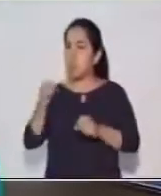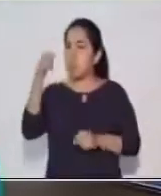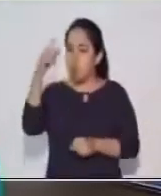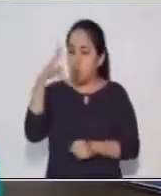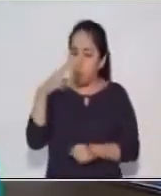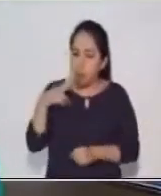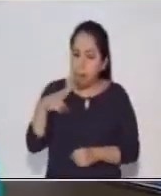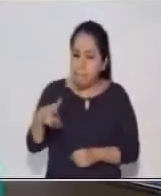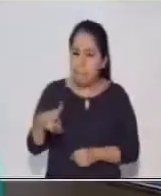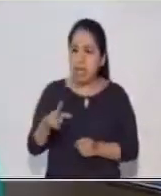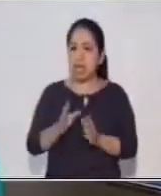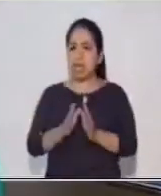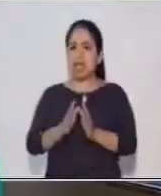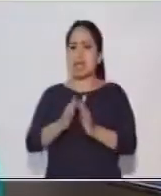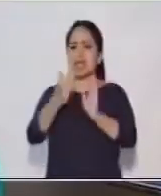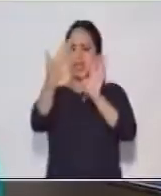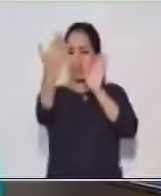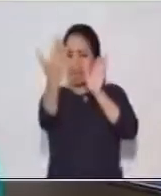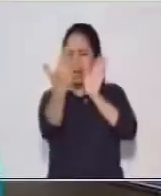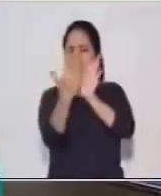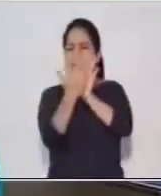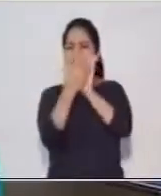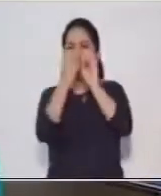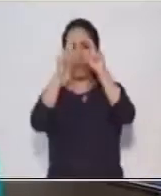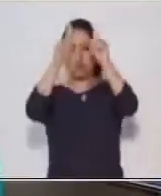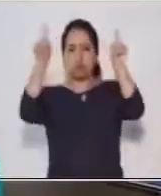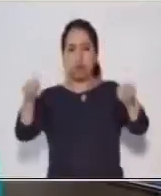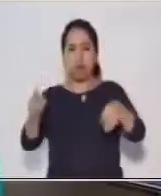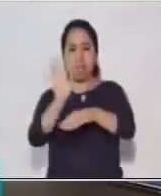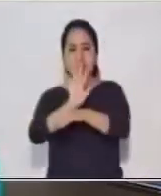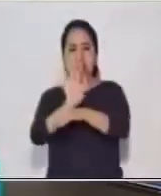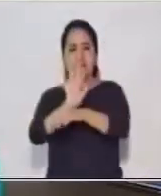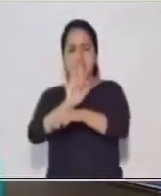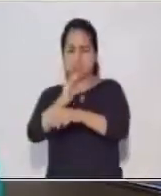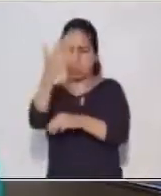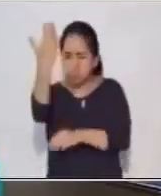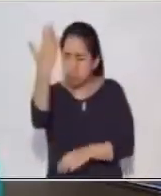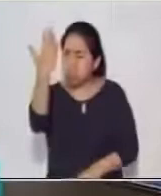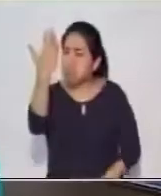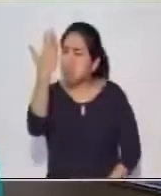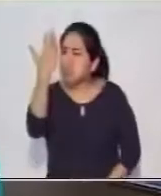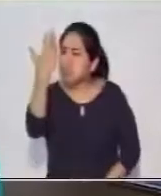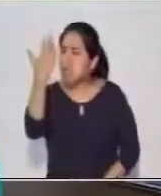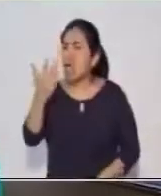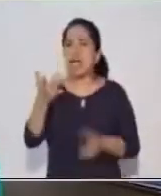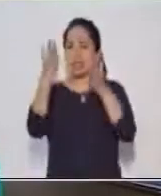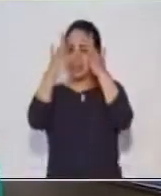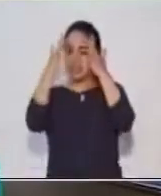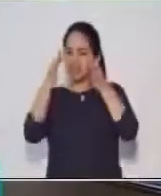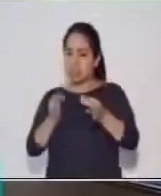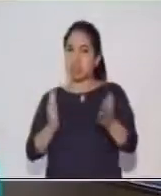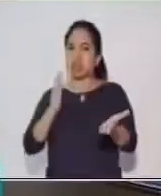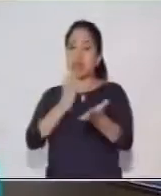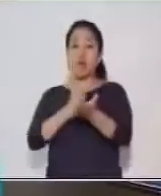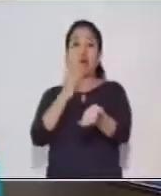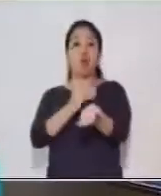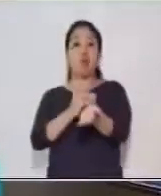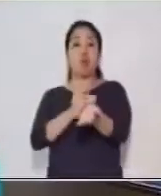mucho a la televisión. Así que decidió llevarlo donde el oftalmólogo.